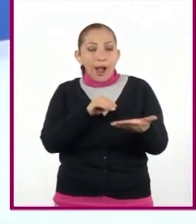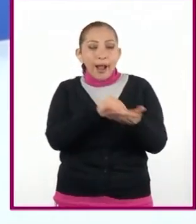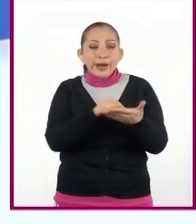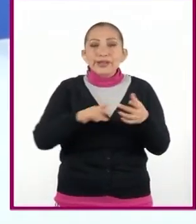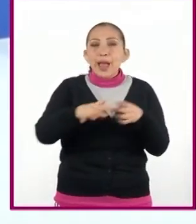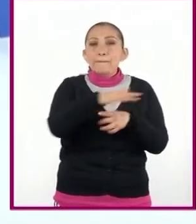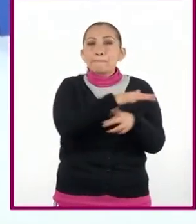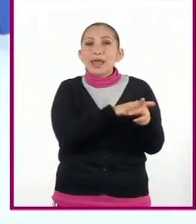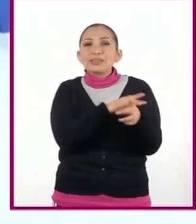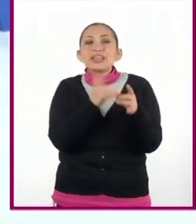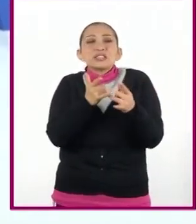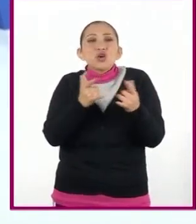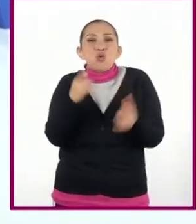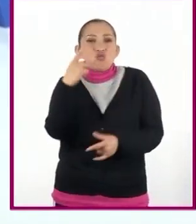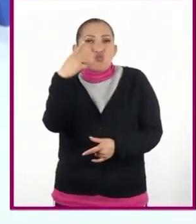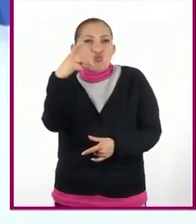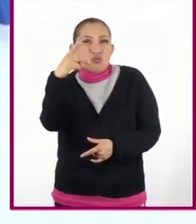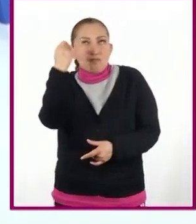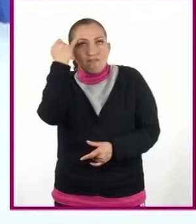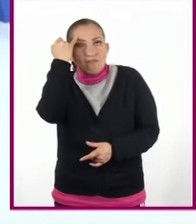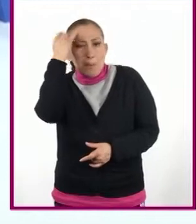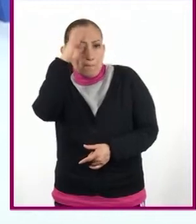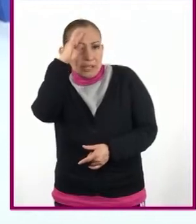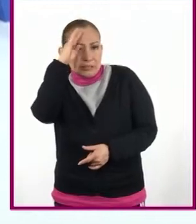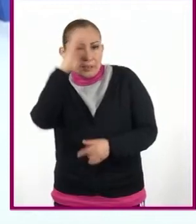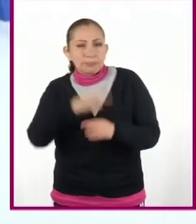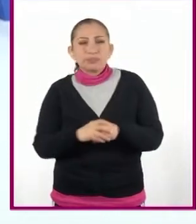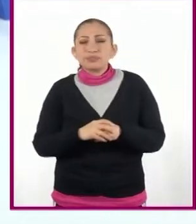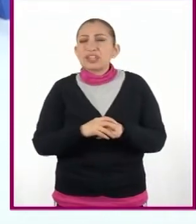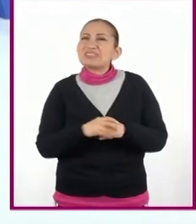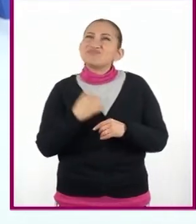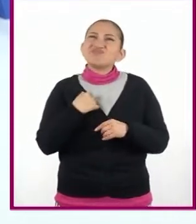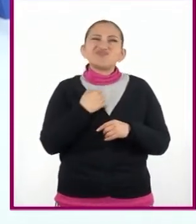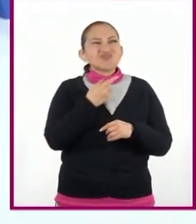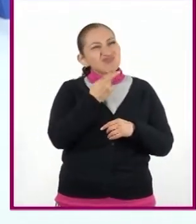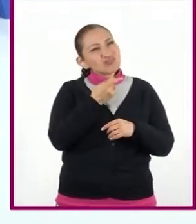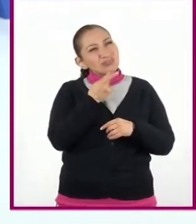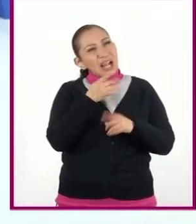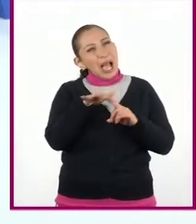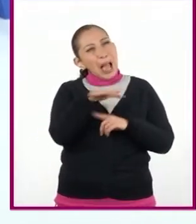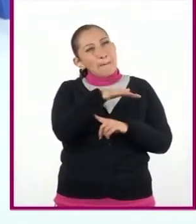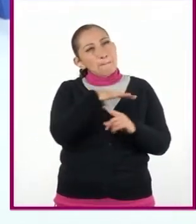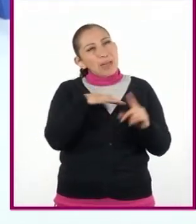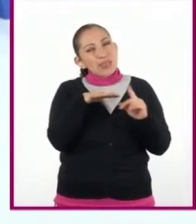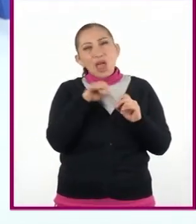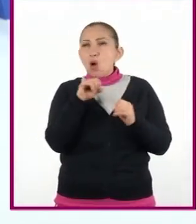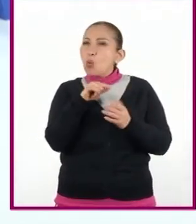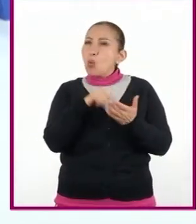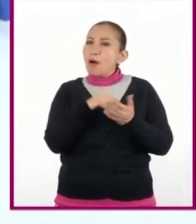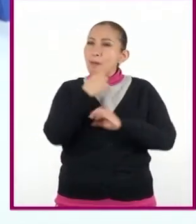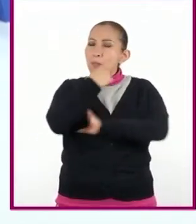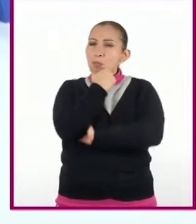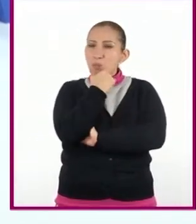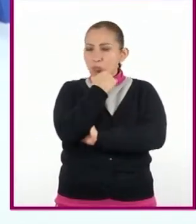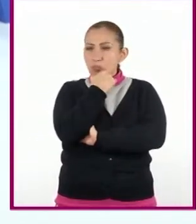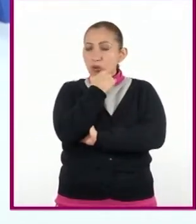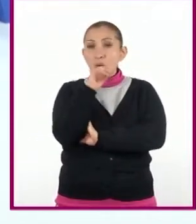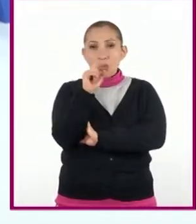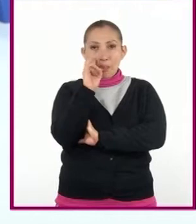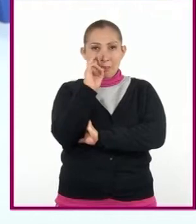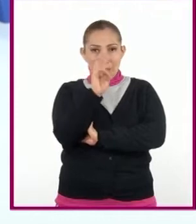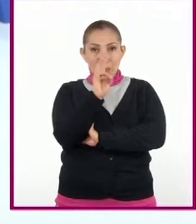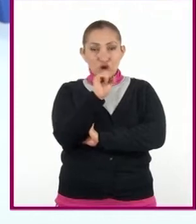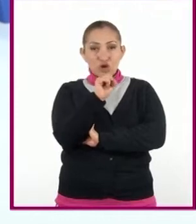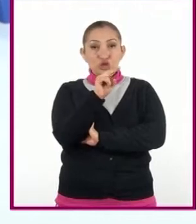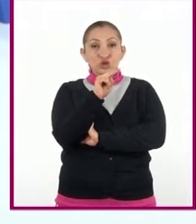ambiente a nuestro cuento. Pensemos, ¿a qué nos referimos con ambiente o espacio? Cuando revisamos